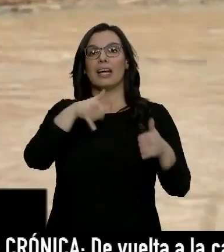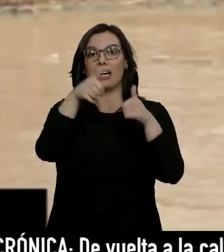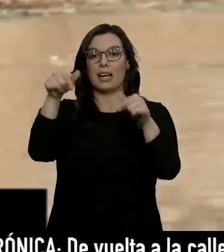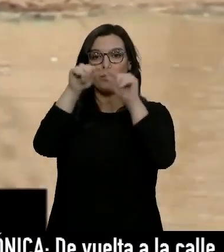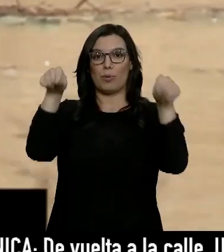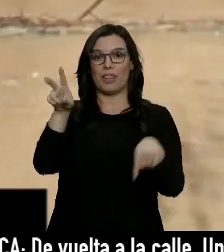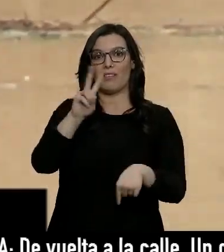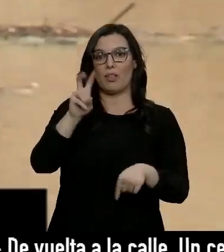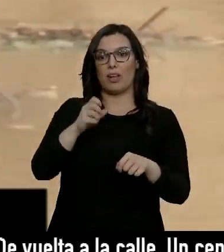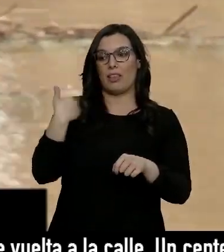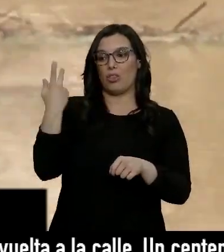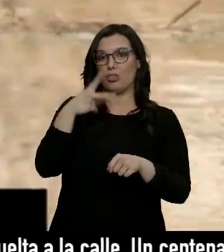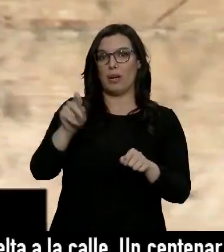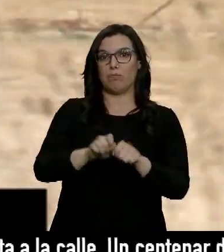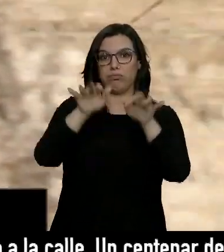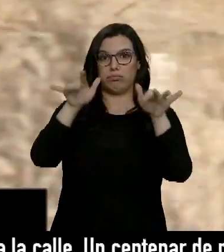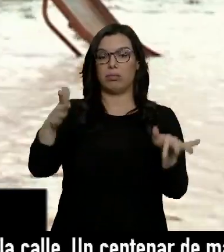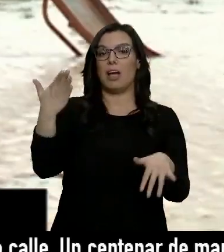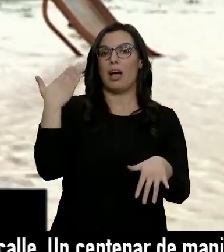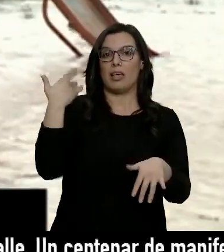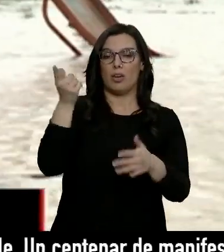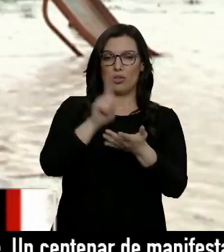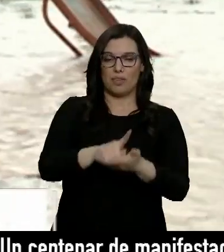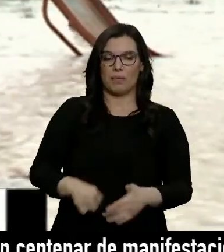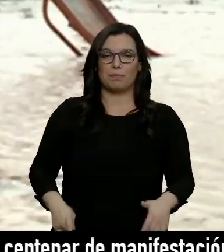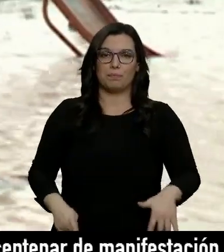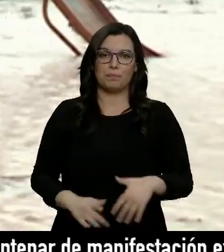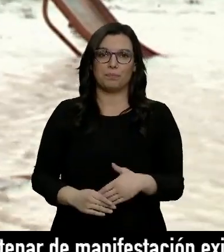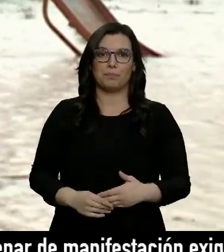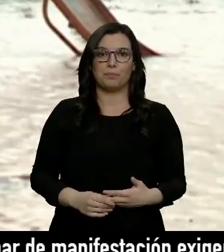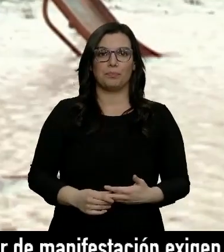Valladolid, se había desbordado hace dos semanas y ayer ha vuelto a ocurrir.